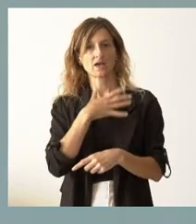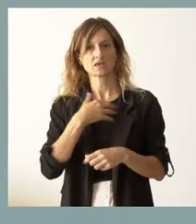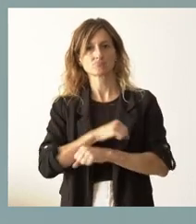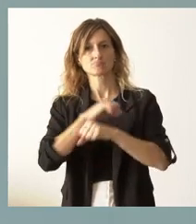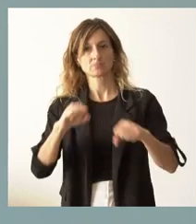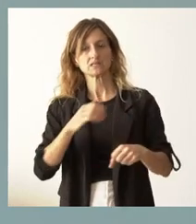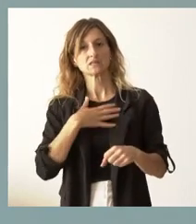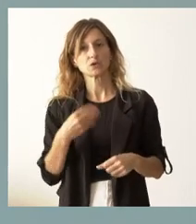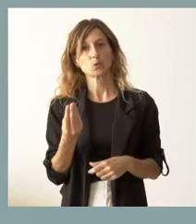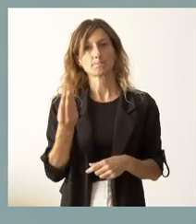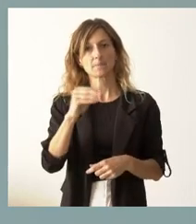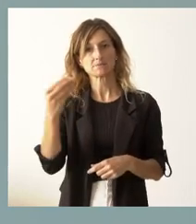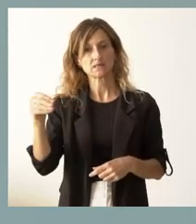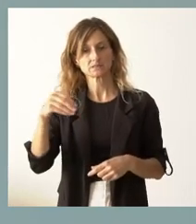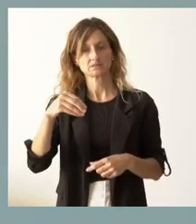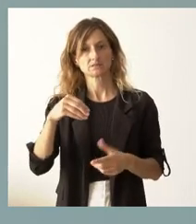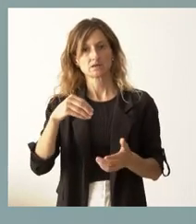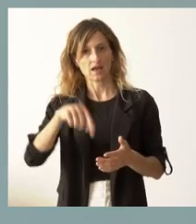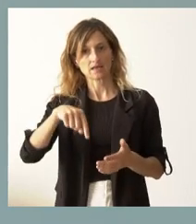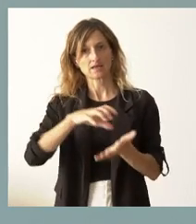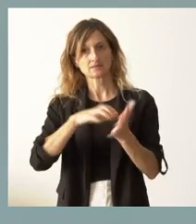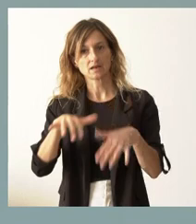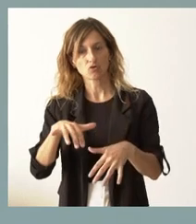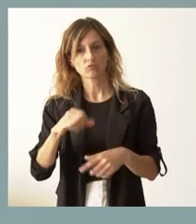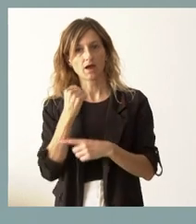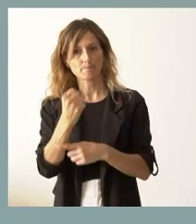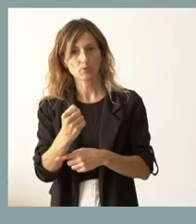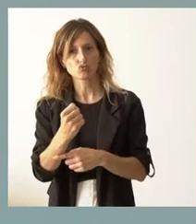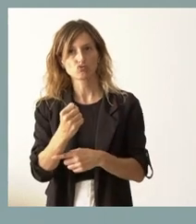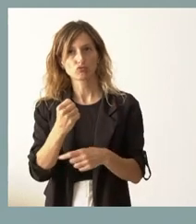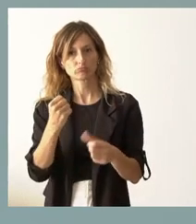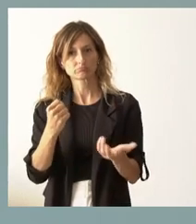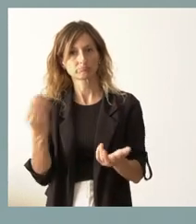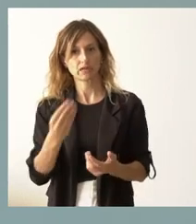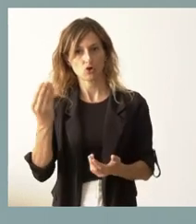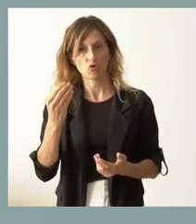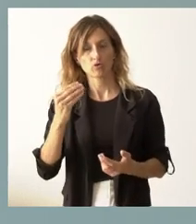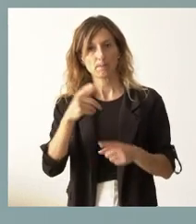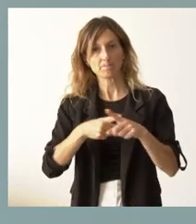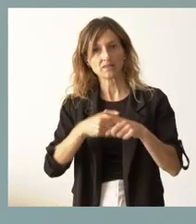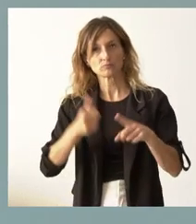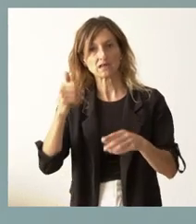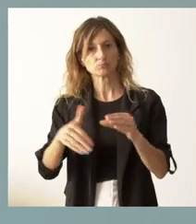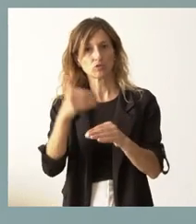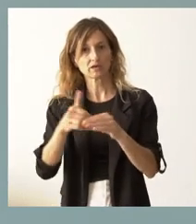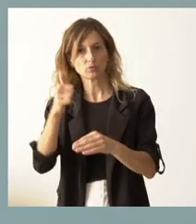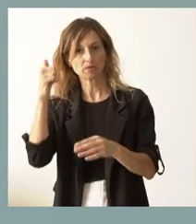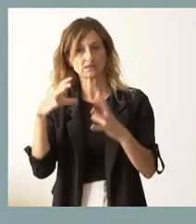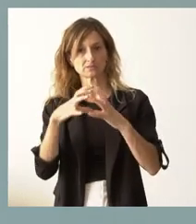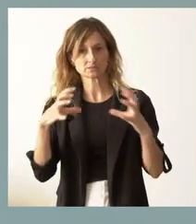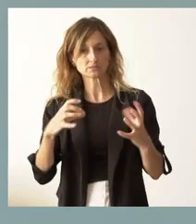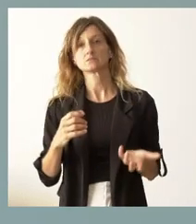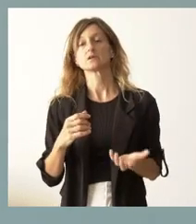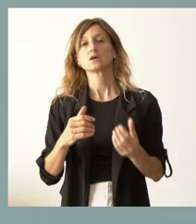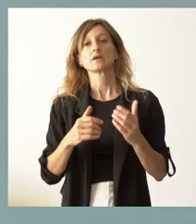más ambulancias en Castilla y León y reforzar, por tanto, este operativo con mejores medios y más modernos. El procedimiento del concurso se